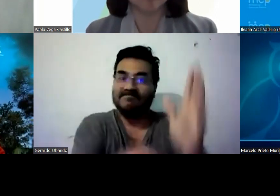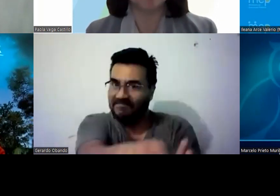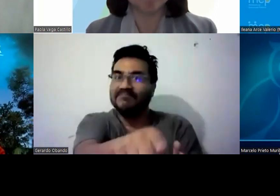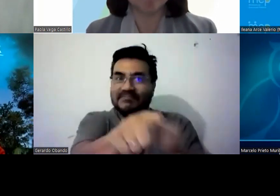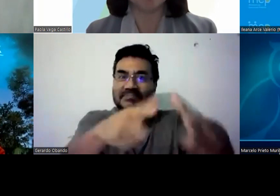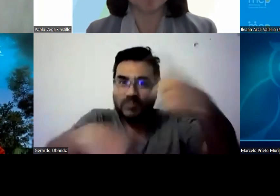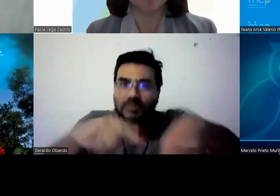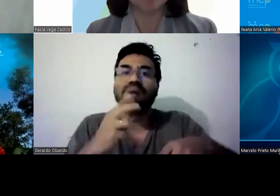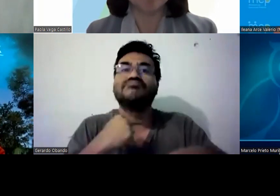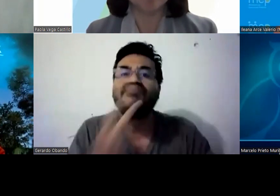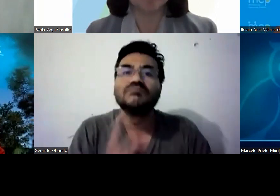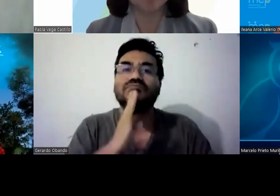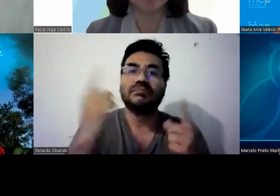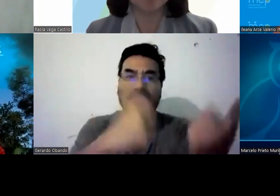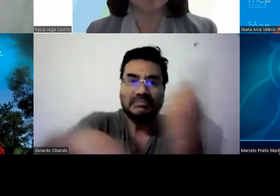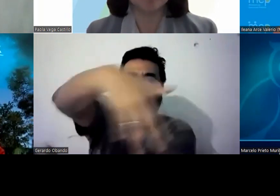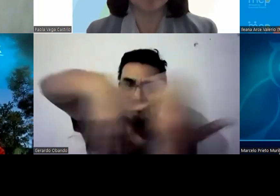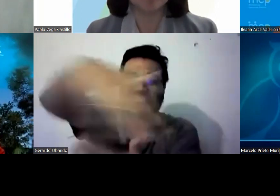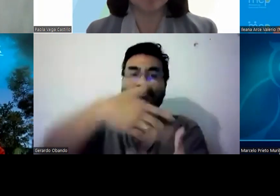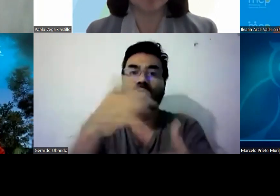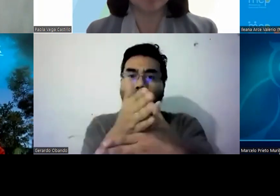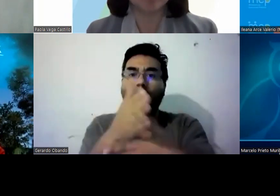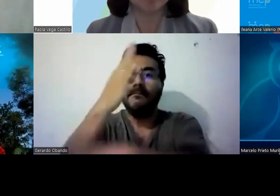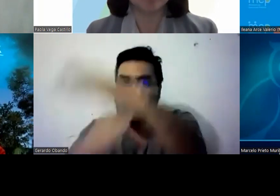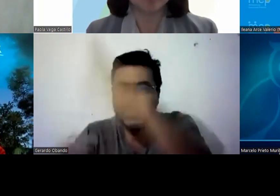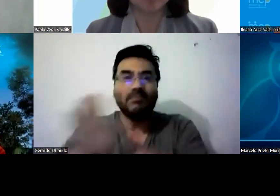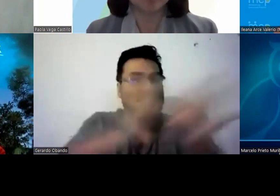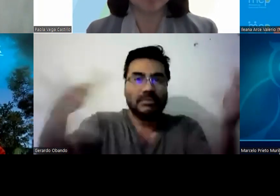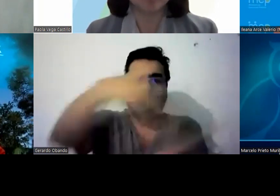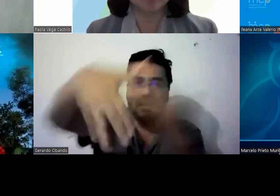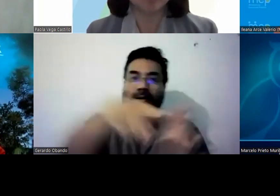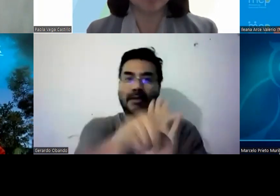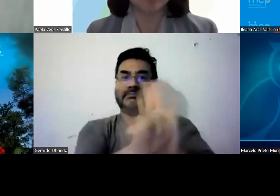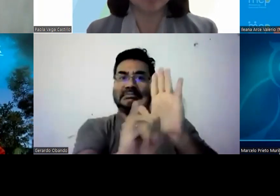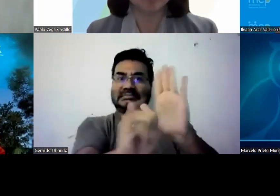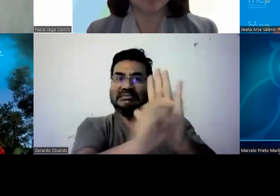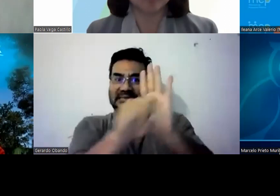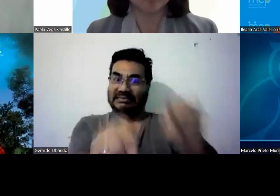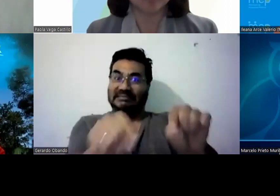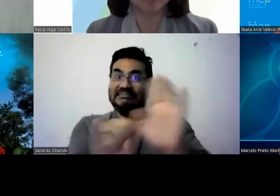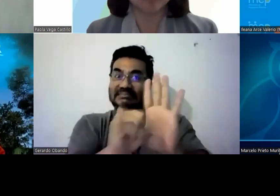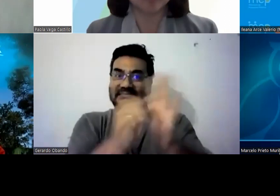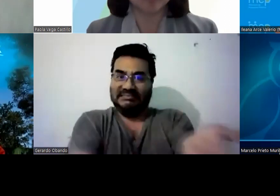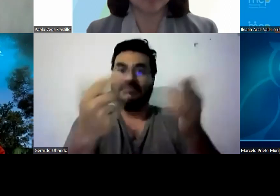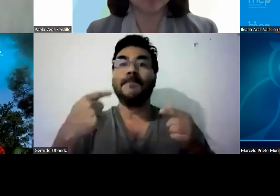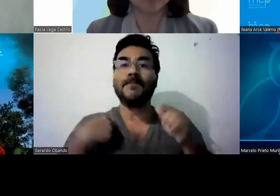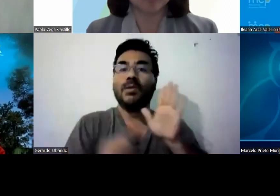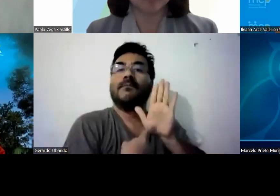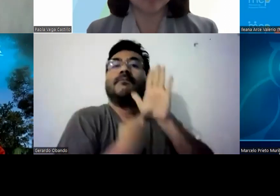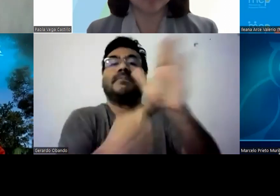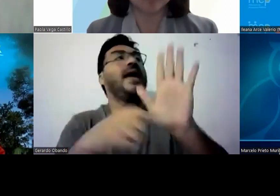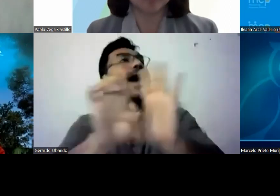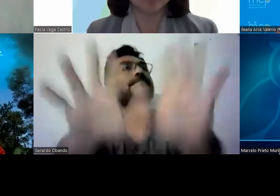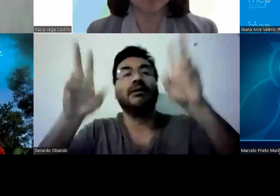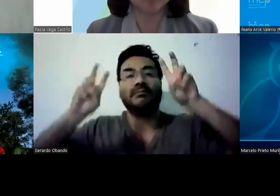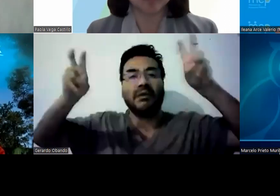libertad que sientan que tienen el derecho de expresarse de la forma que sea y también que interactúen con sus compañeros con sus iguales con sus